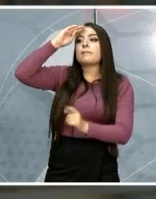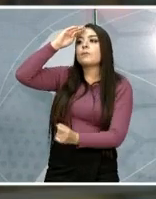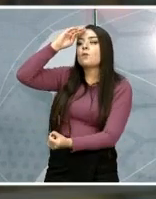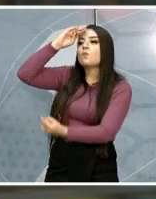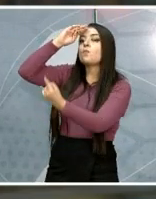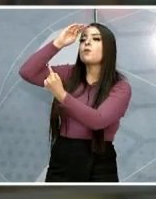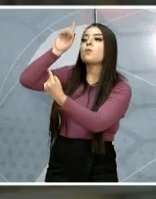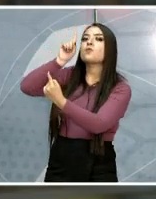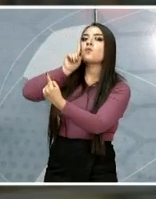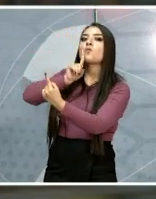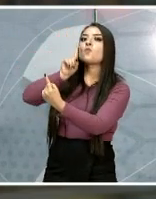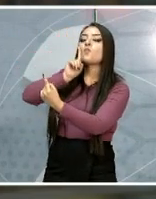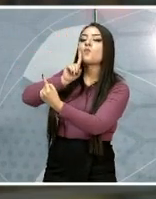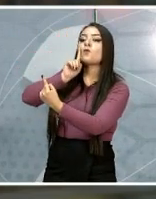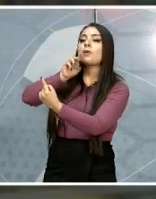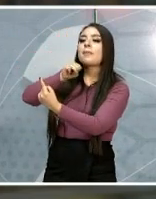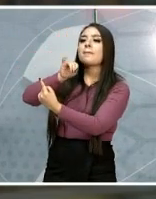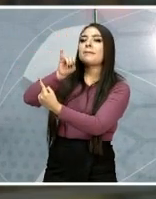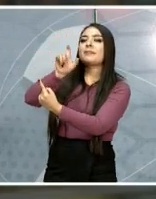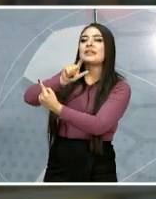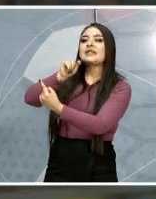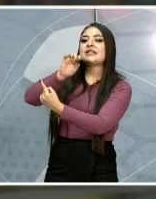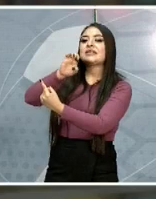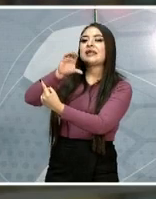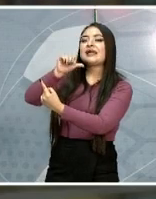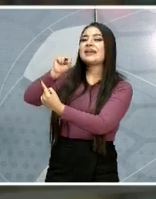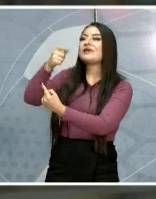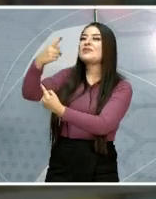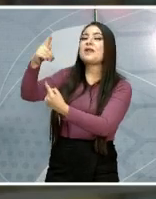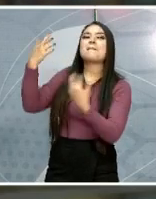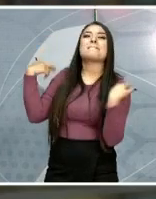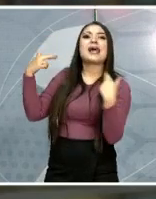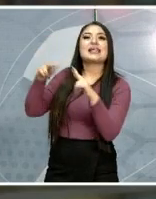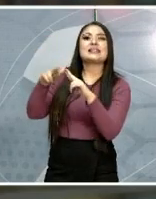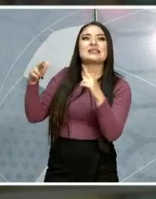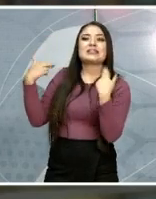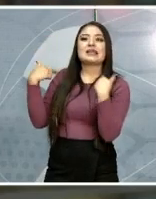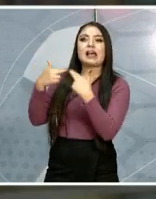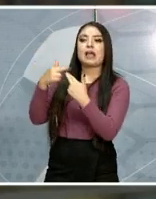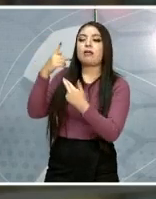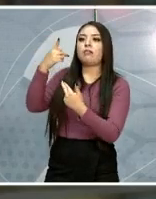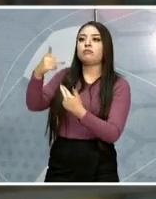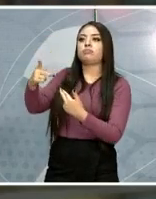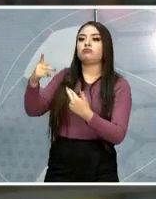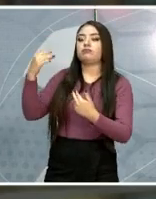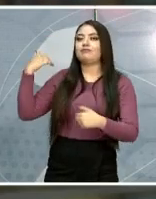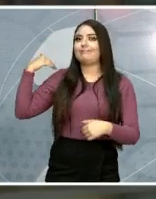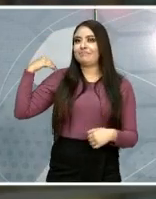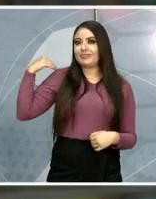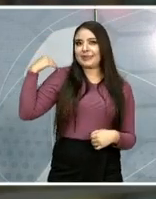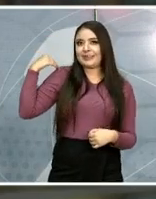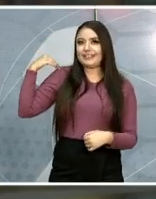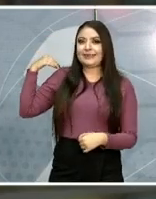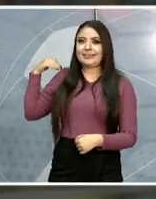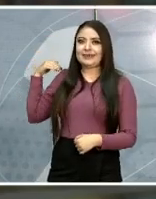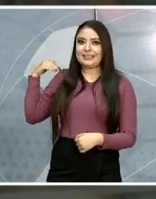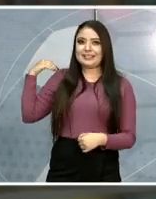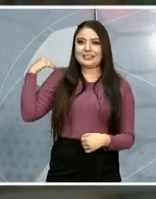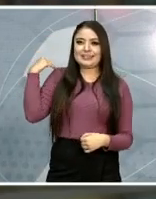mixtecas, como lo es Yalitza, Paricio, iba a modelar para grandes firmas de